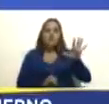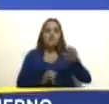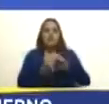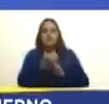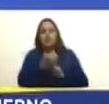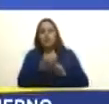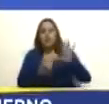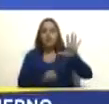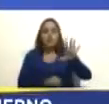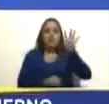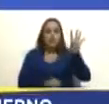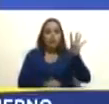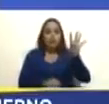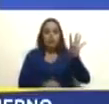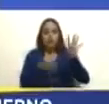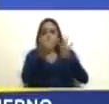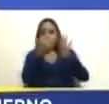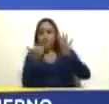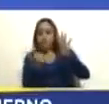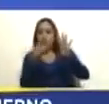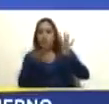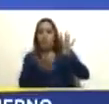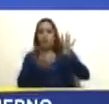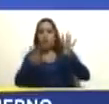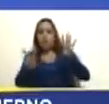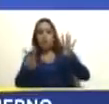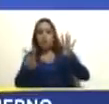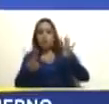a 42%